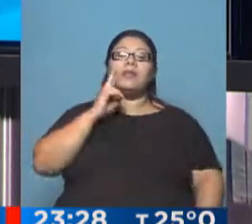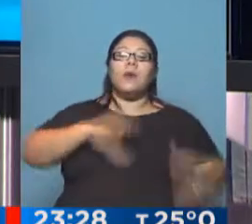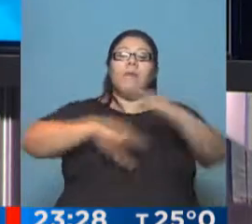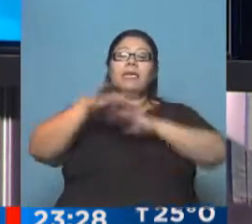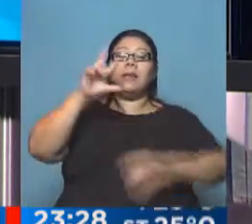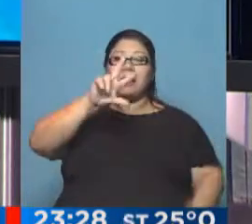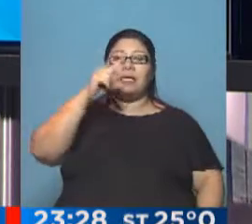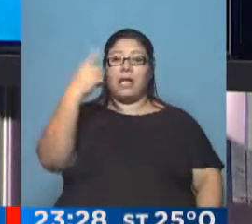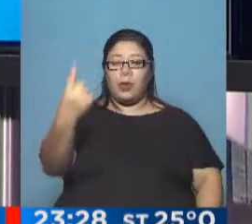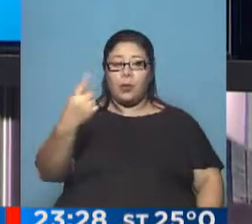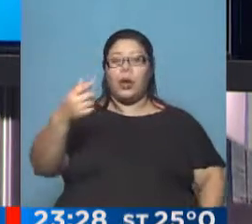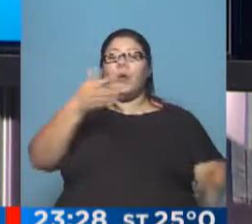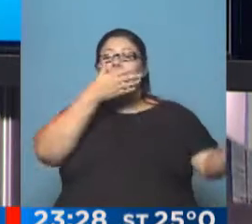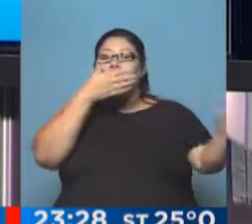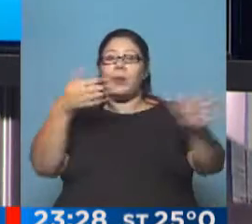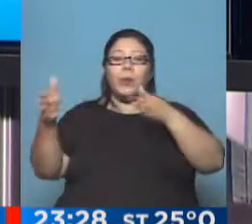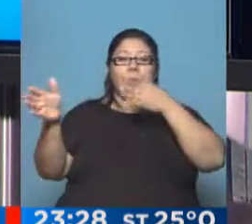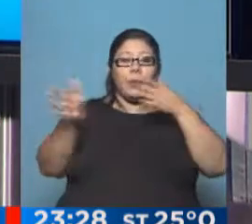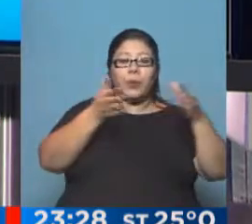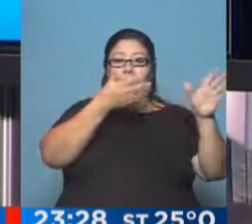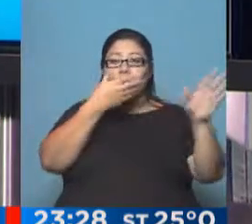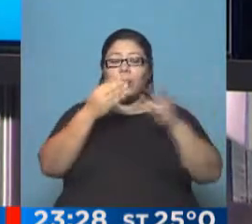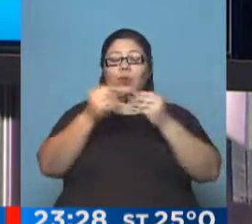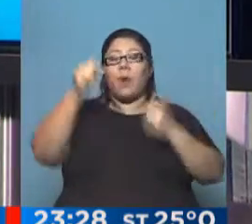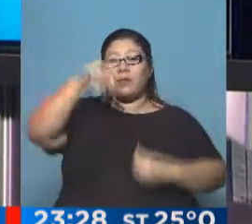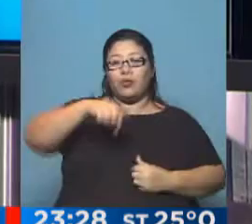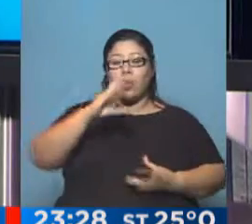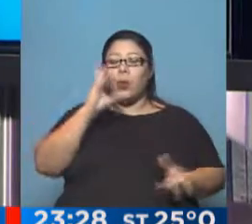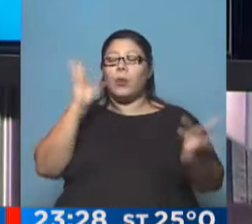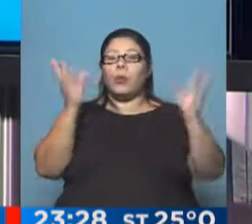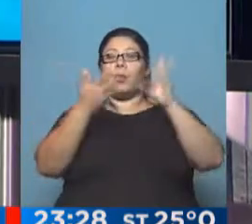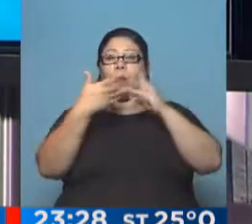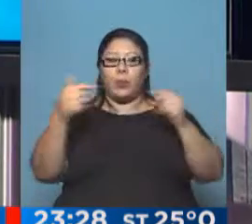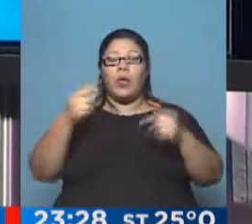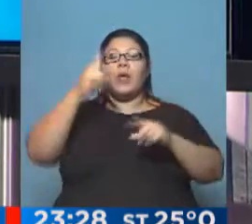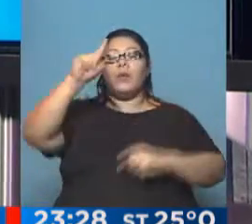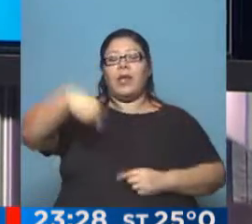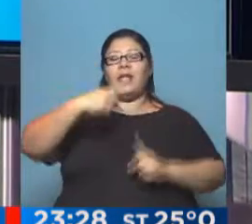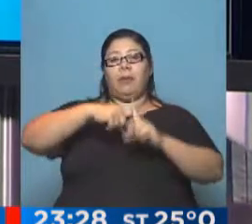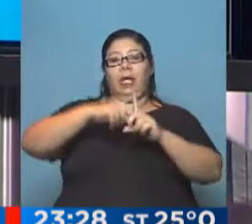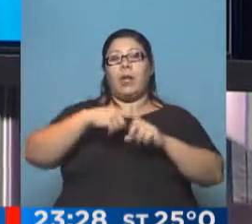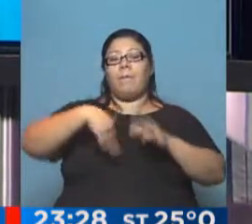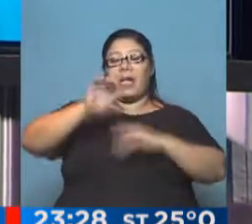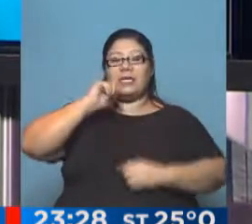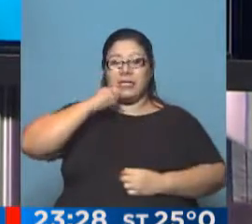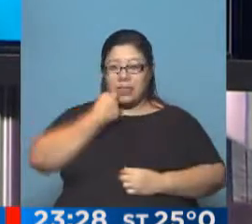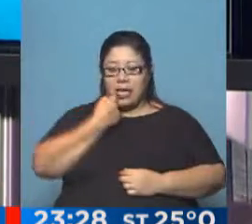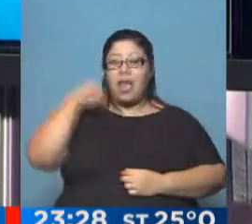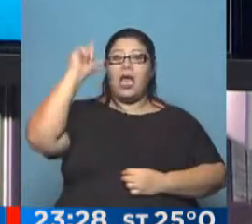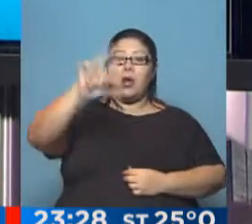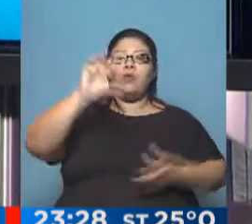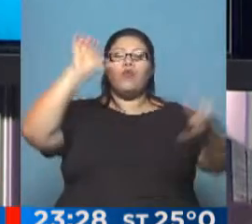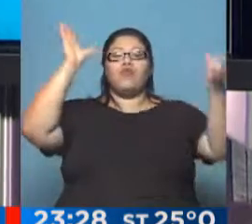temperatura máxima, con vientos leves que soplanan del sector sur y que nos dejarán temperaturas un poquitito más agradables. El lunes, nubosidad variable.